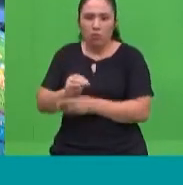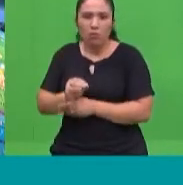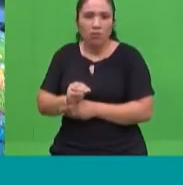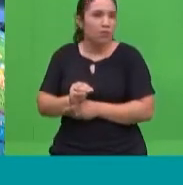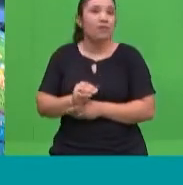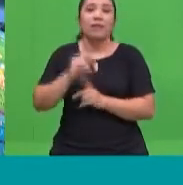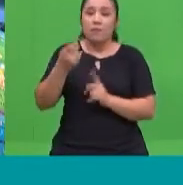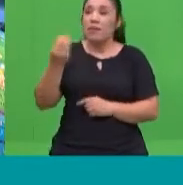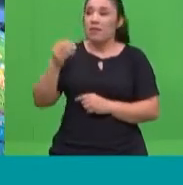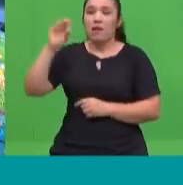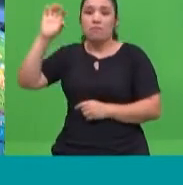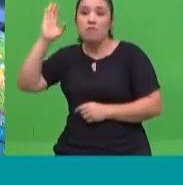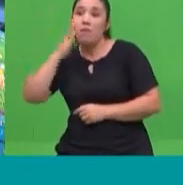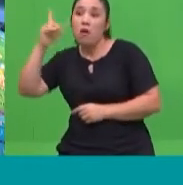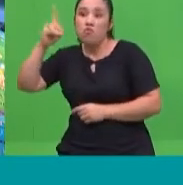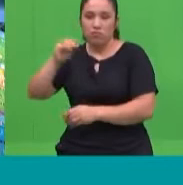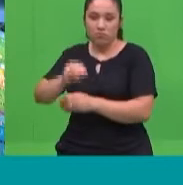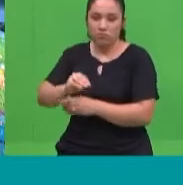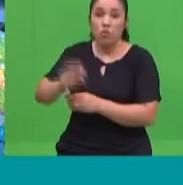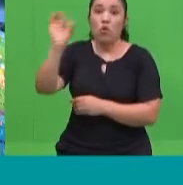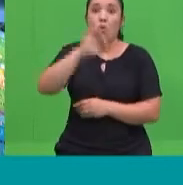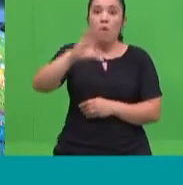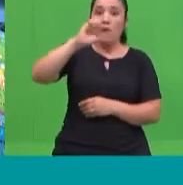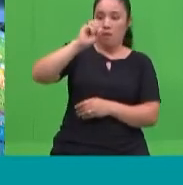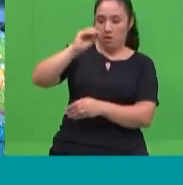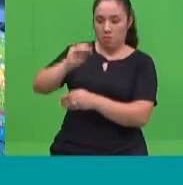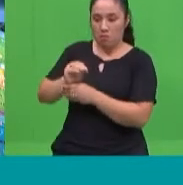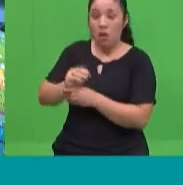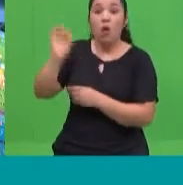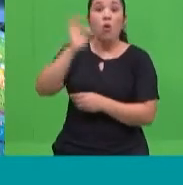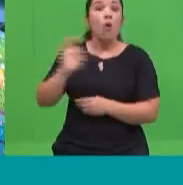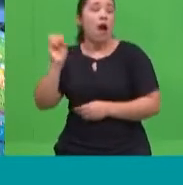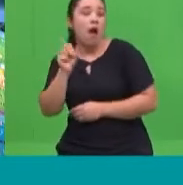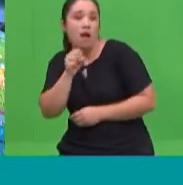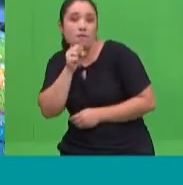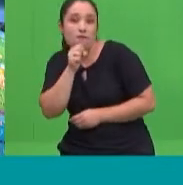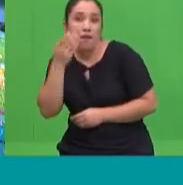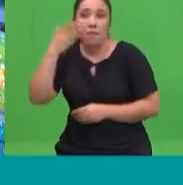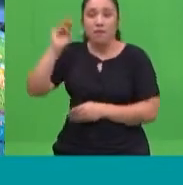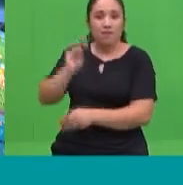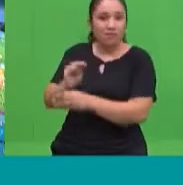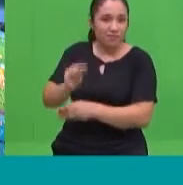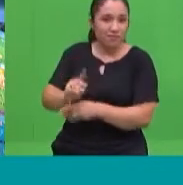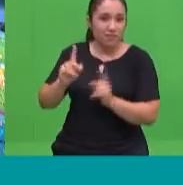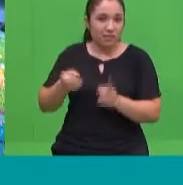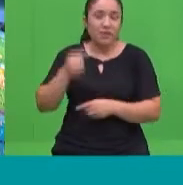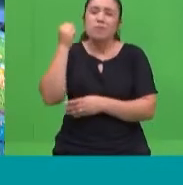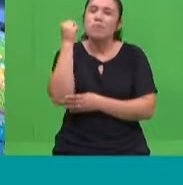lo mejor estoy viviendo con mi abuela. Entonces, ese adulto referente es